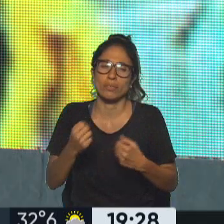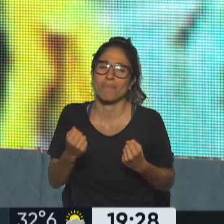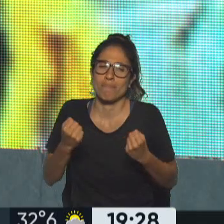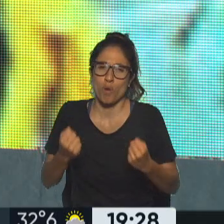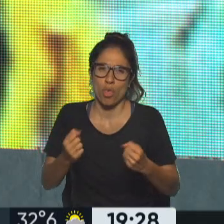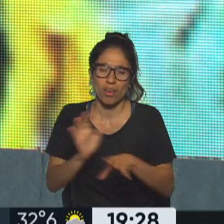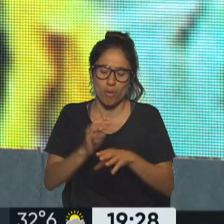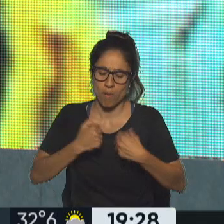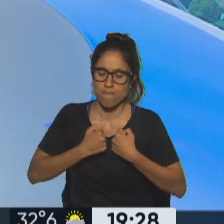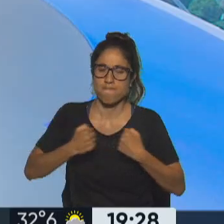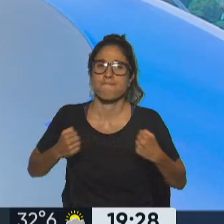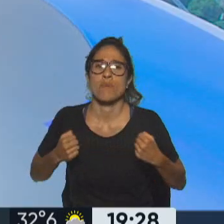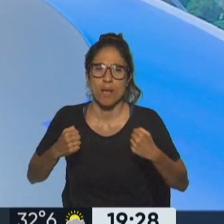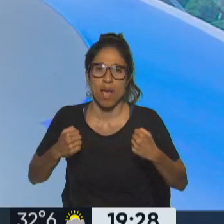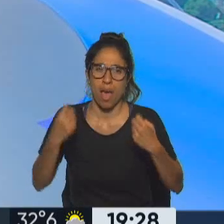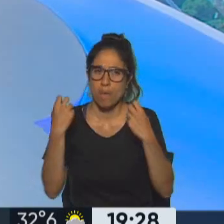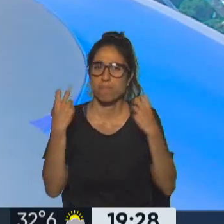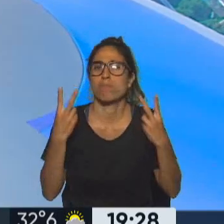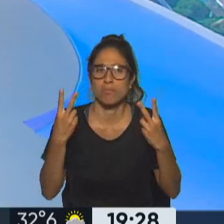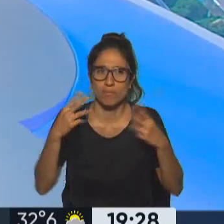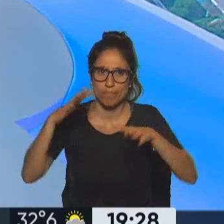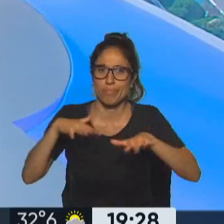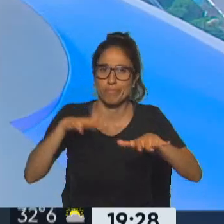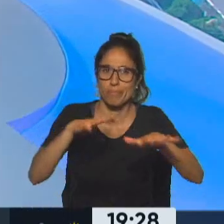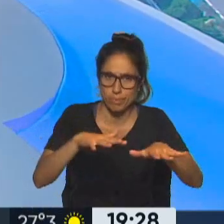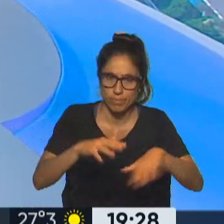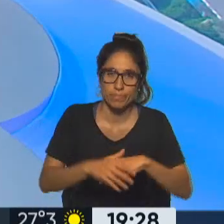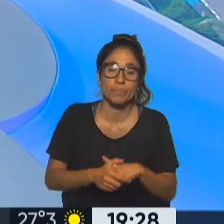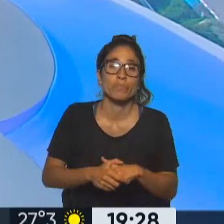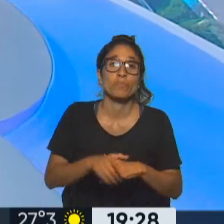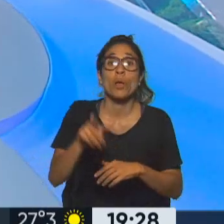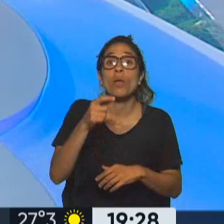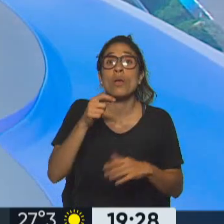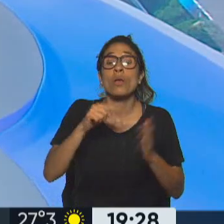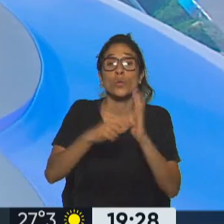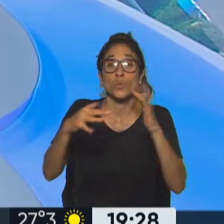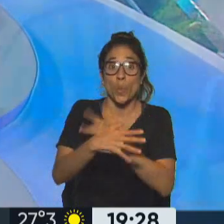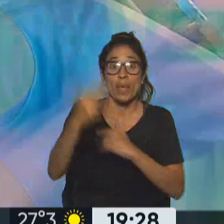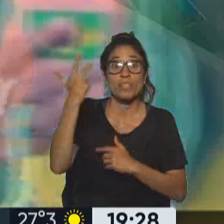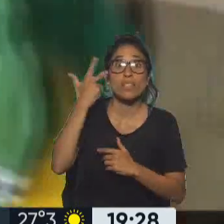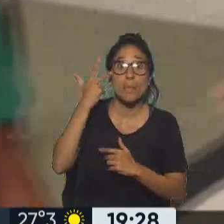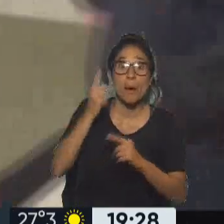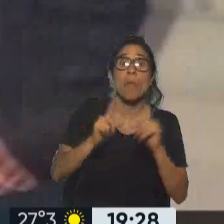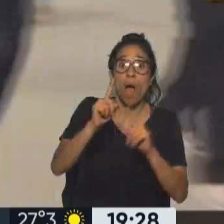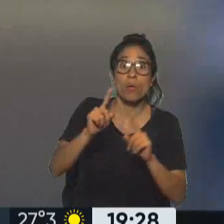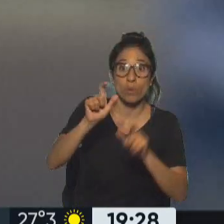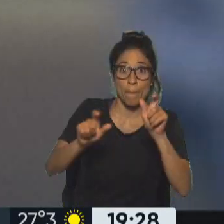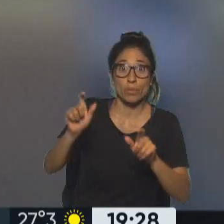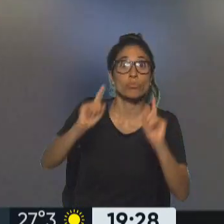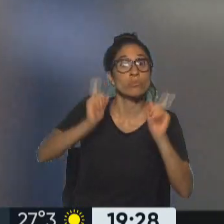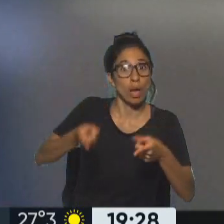en San Pablo no a este nivel pero si algunas manifestaciones se registraron por eso me parece interesante que puede llegar a generar